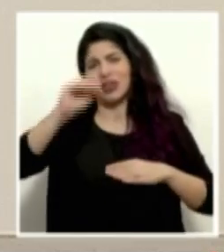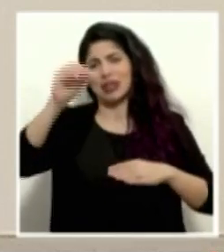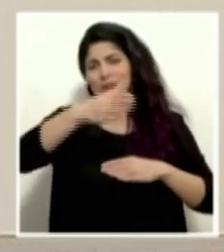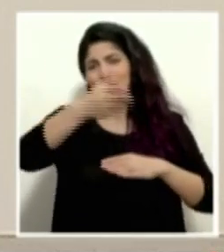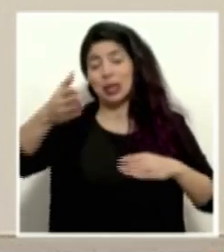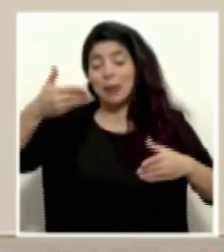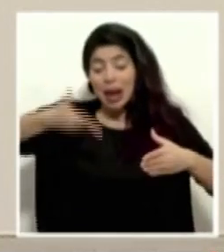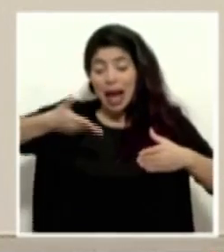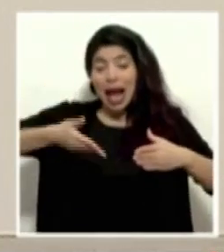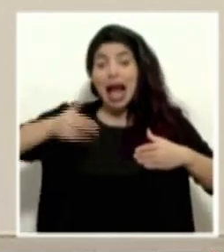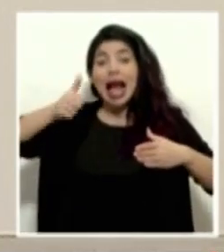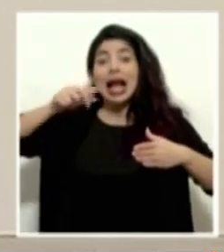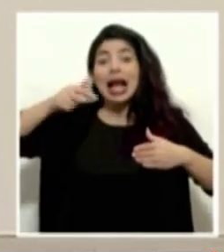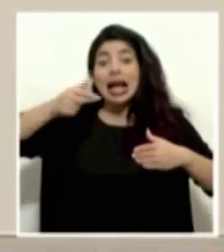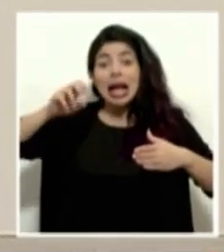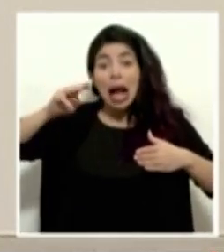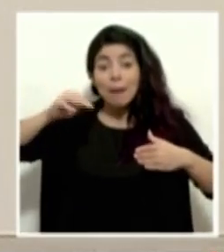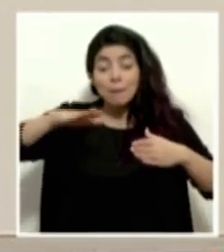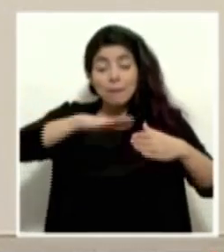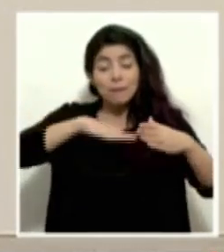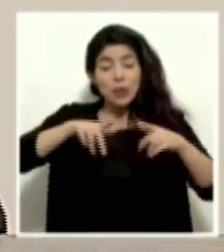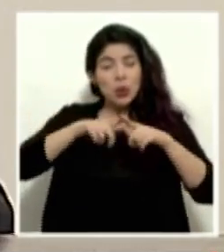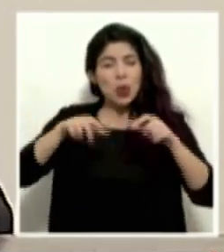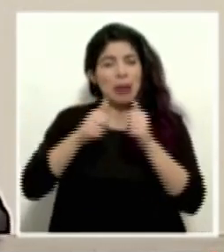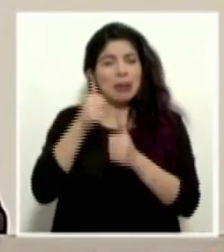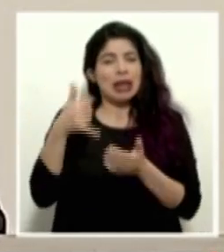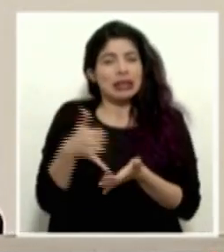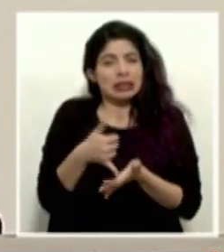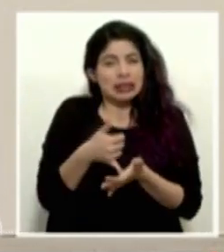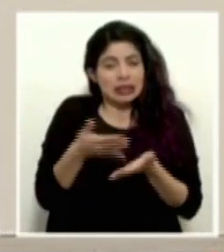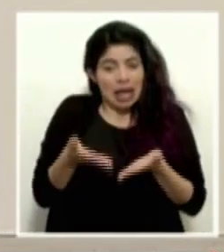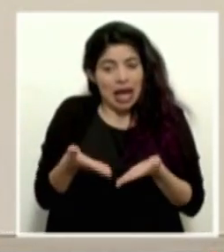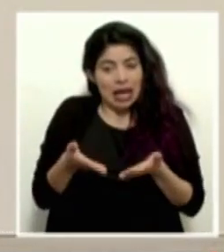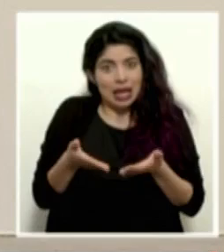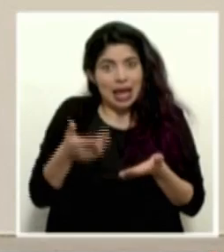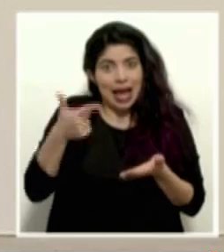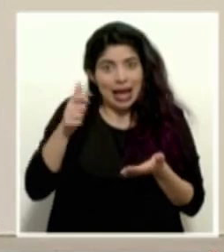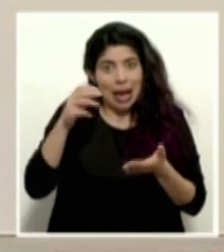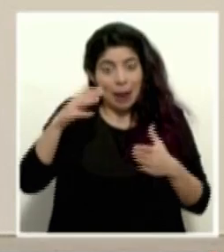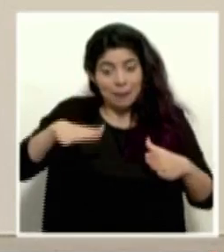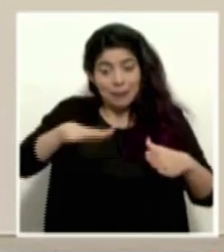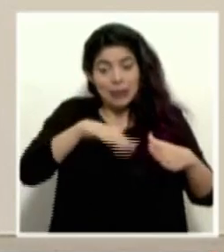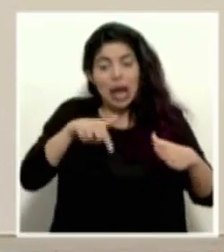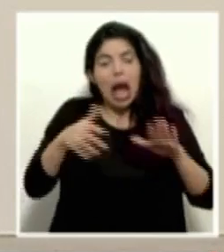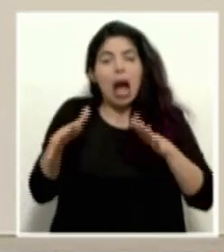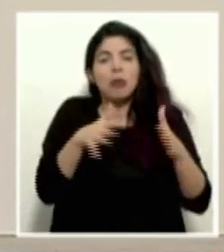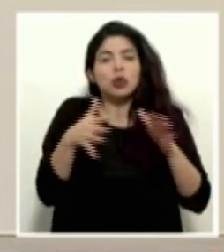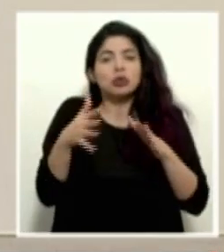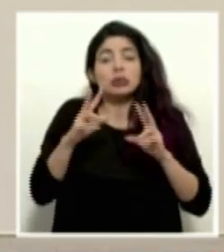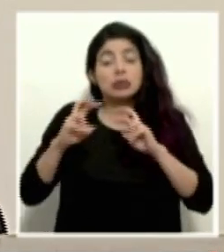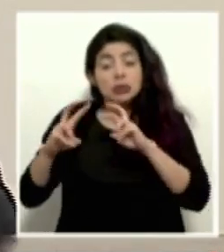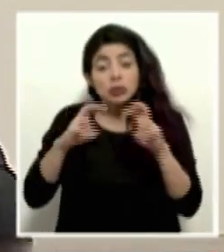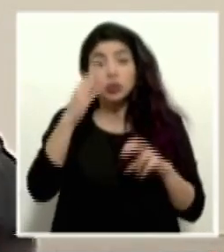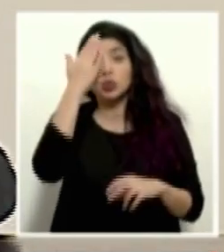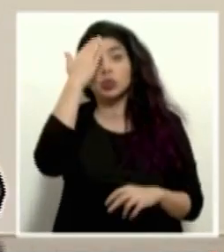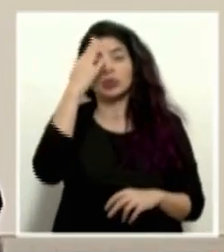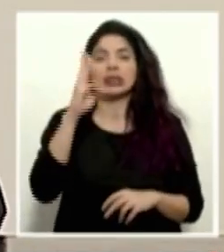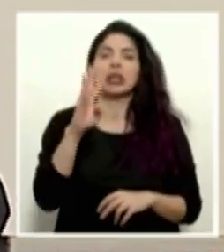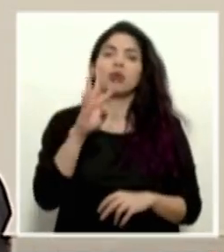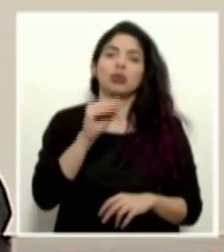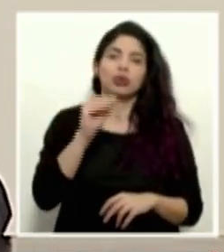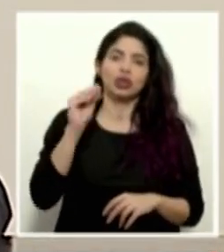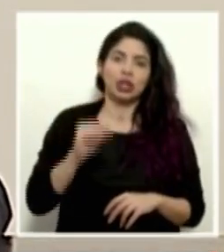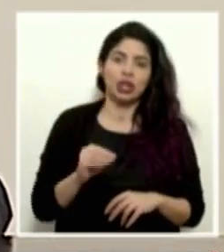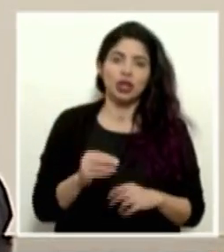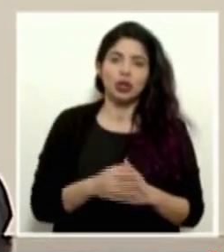90%, pero en las zonas más críticas que ya ustedes las conocen, que están aquí en la gran área metropolitana, en promedio tenemos un 64% de